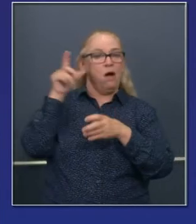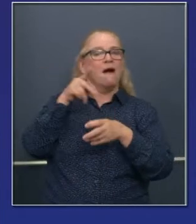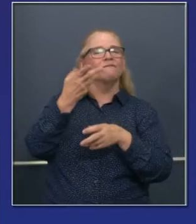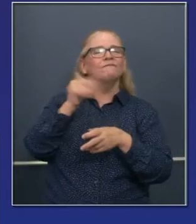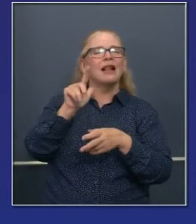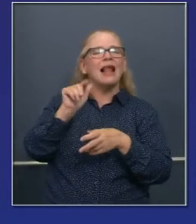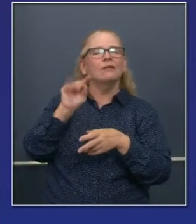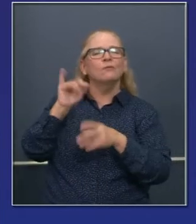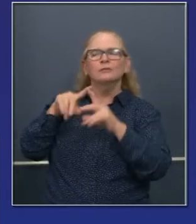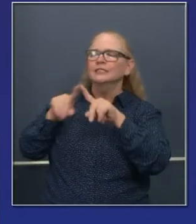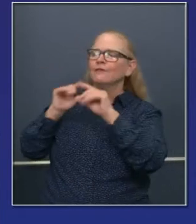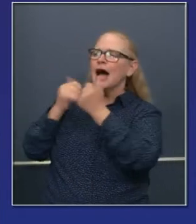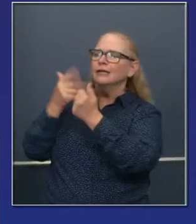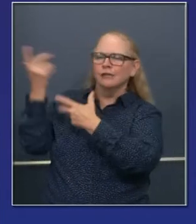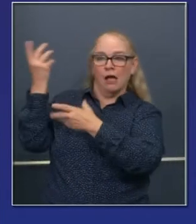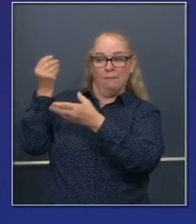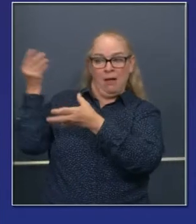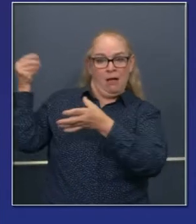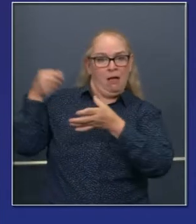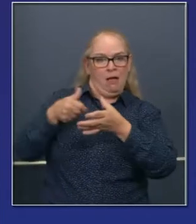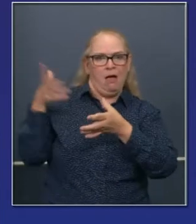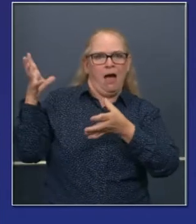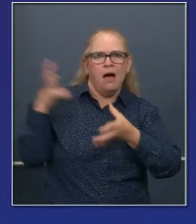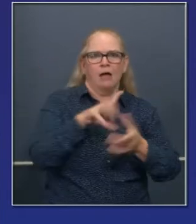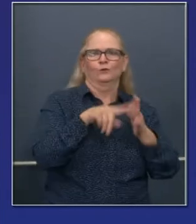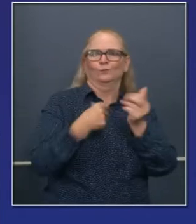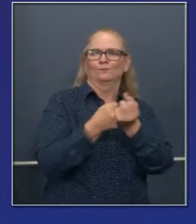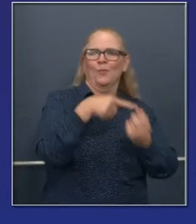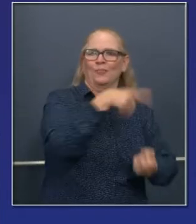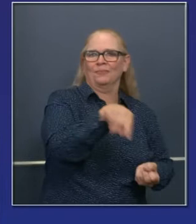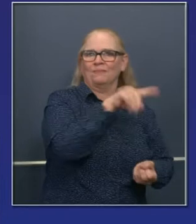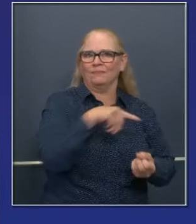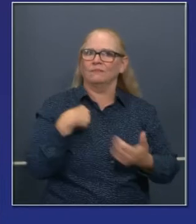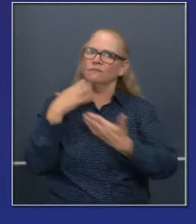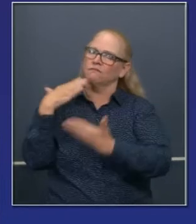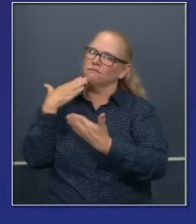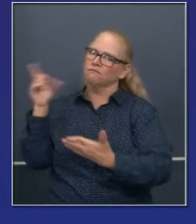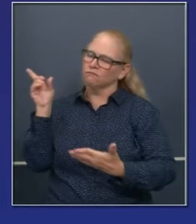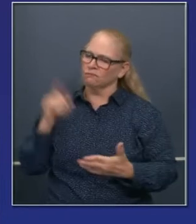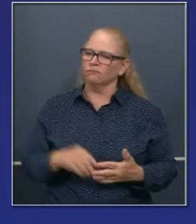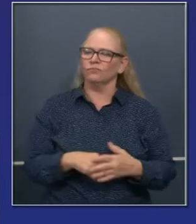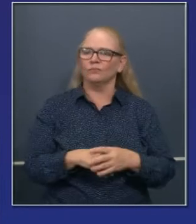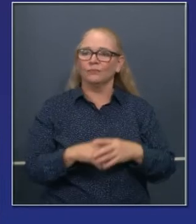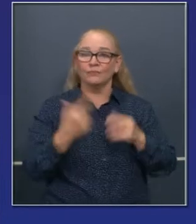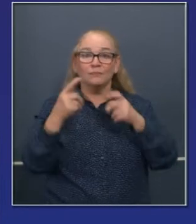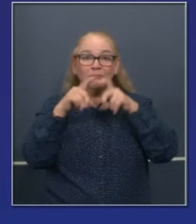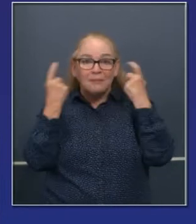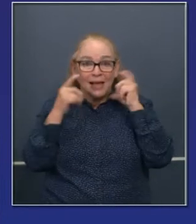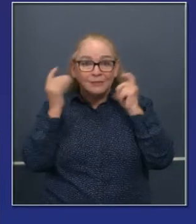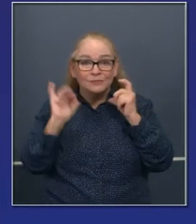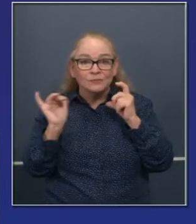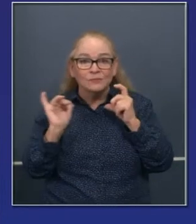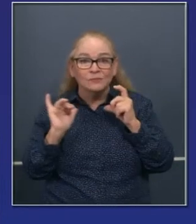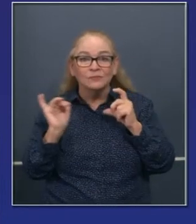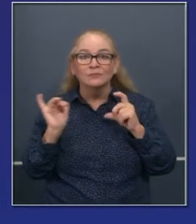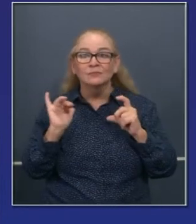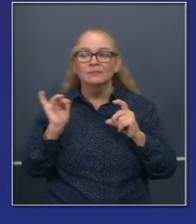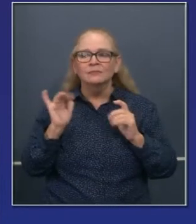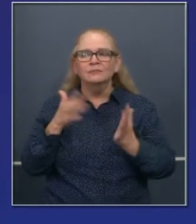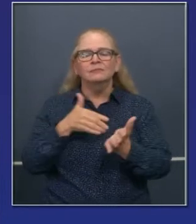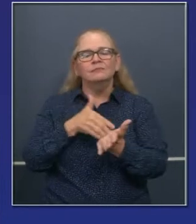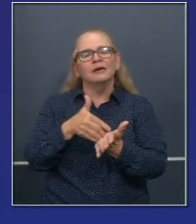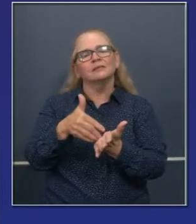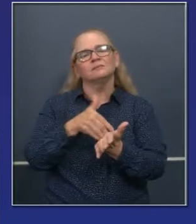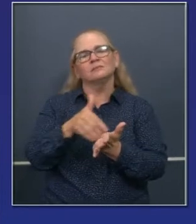en situaciones de enfermería. En ese espacio también millones de mascarillas, decenas de millones de mascarillas y también